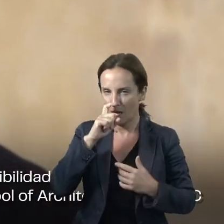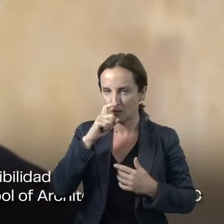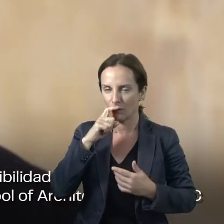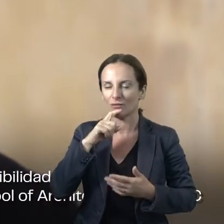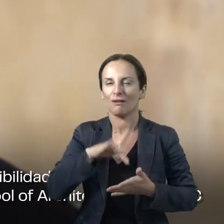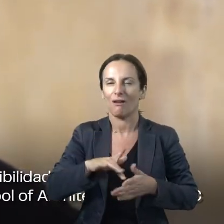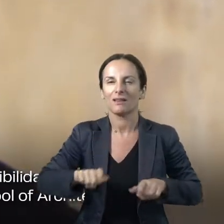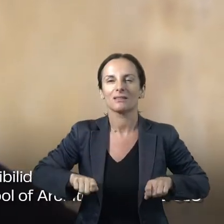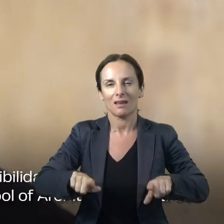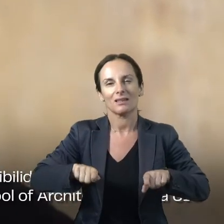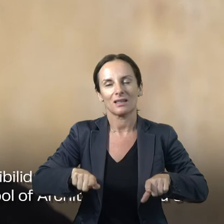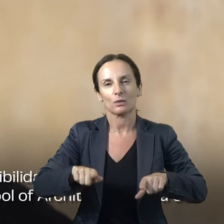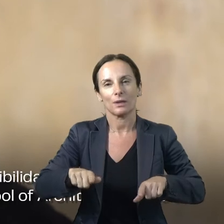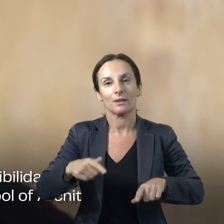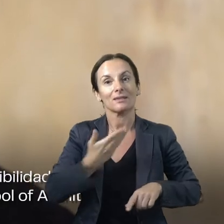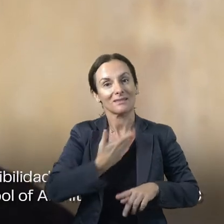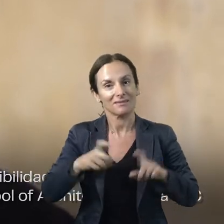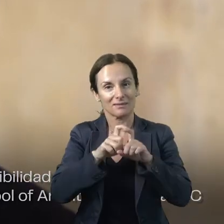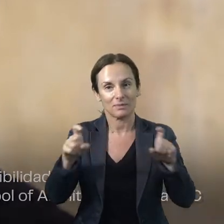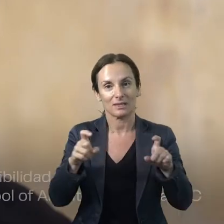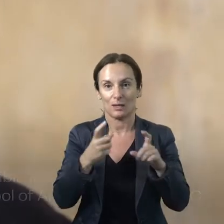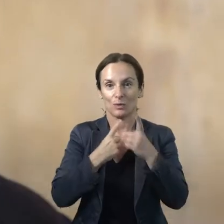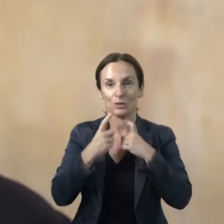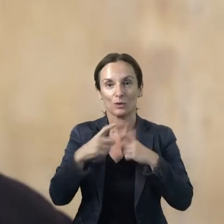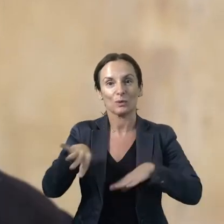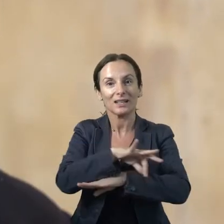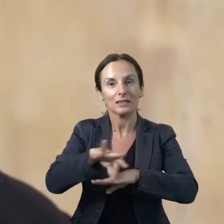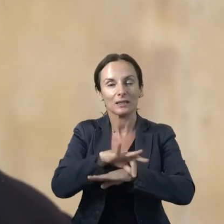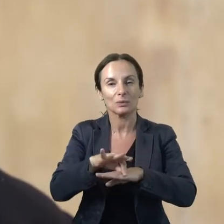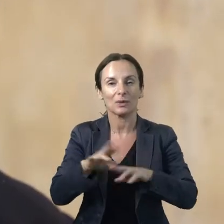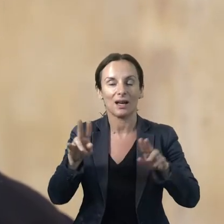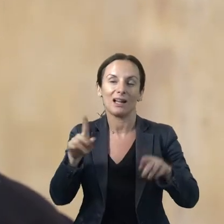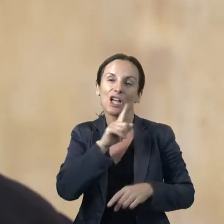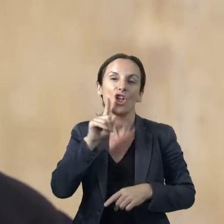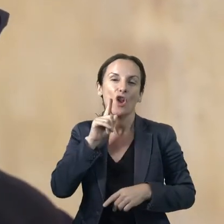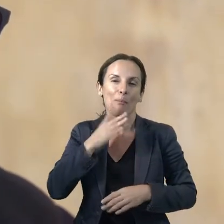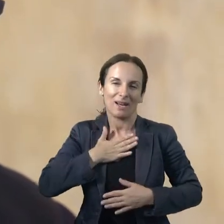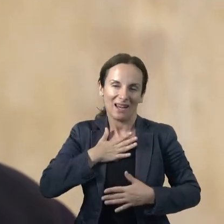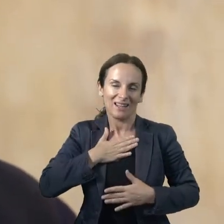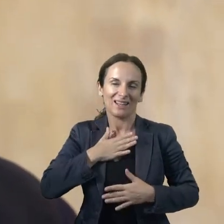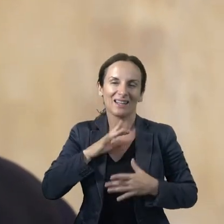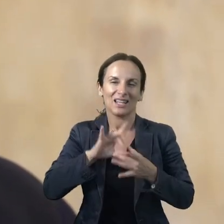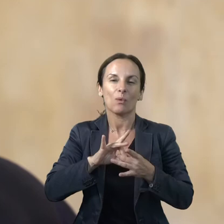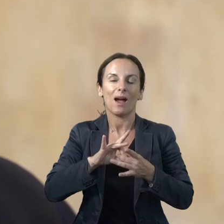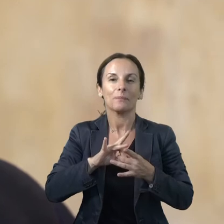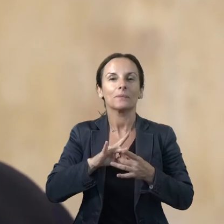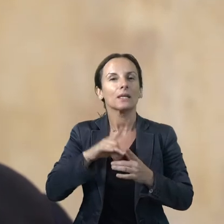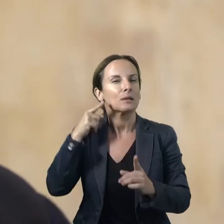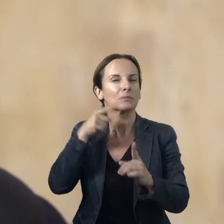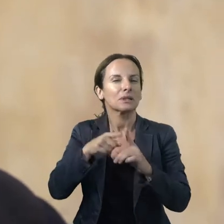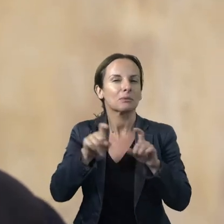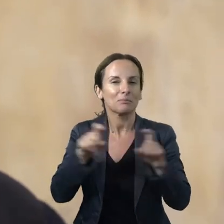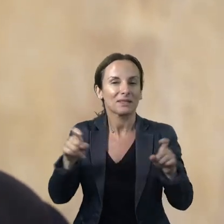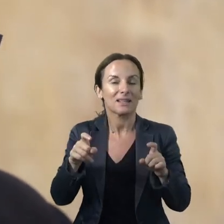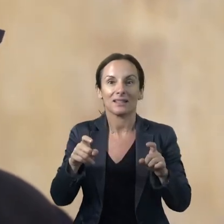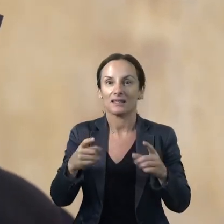y tengo una consultoría que se llama Rovira Veleta Accesibilidad, que nos dedicamos a mejorar la calidad de vida de todas las